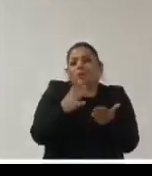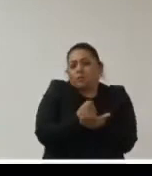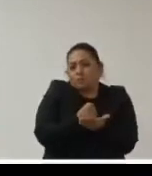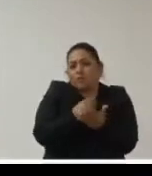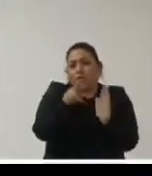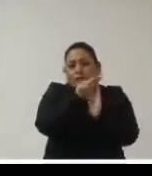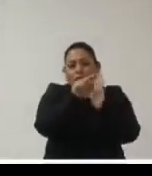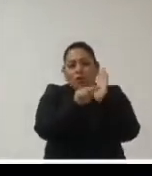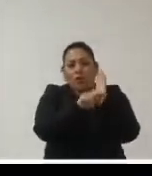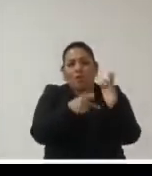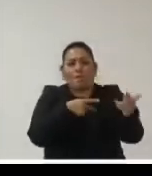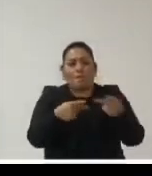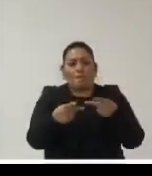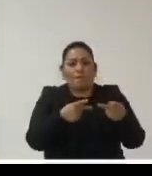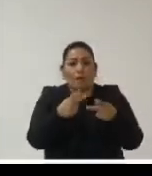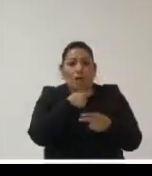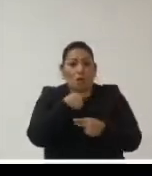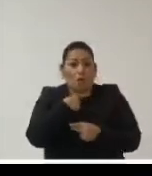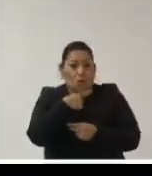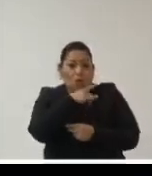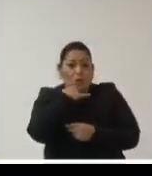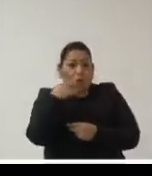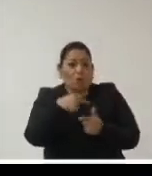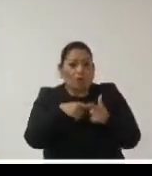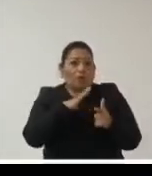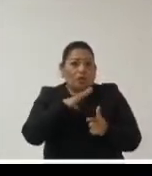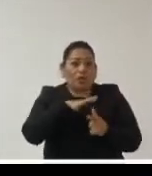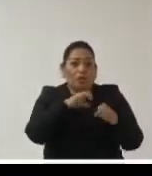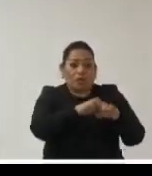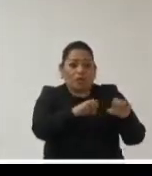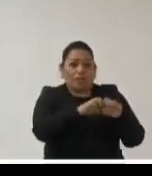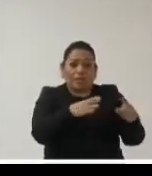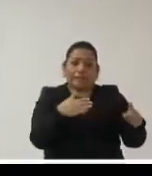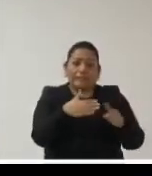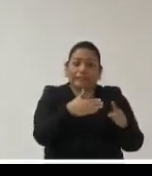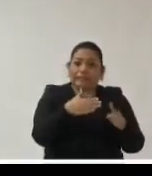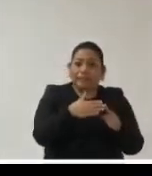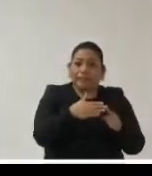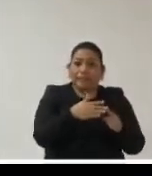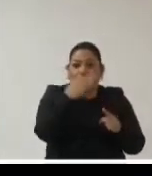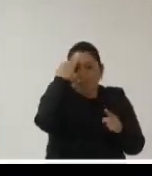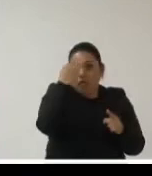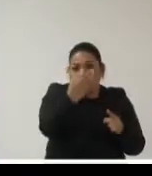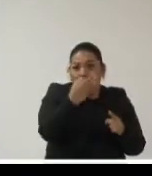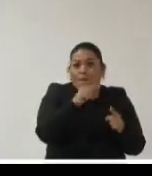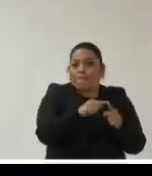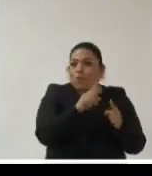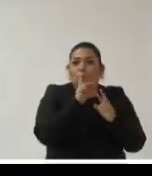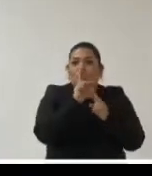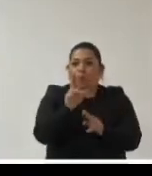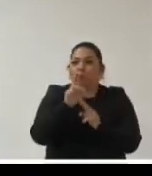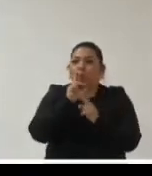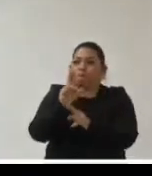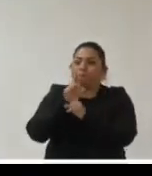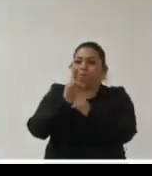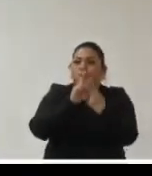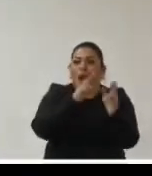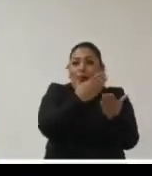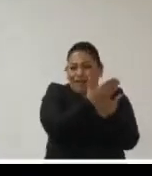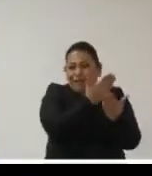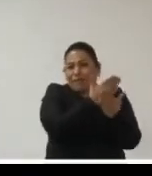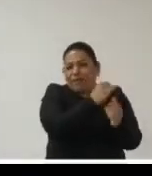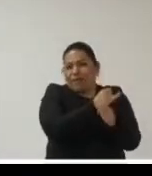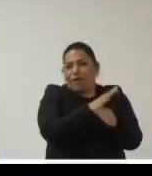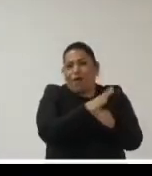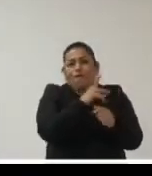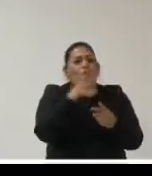normas en la práctica por ejemplo nosotros en Chile tenemos espacios específicos o tiempos específicos de respuesta a propósito de solicitudes por ejemplo acceso